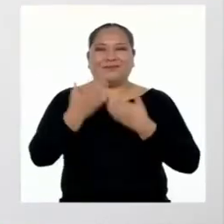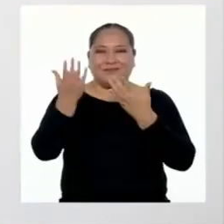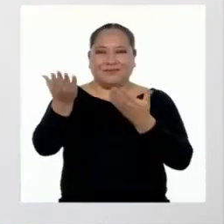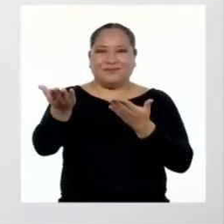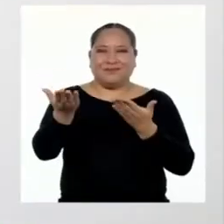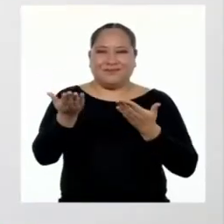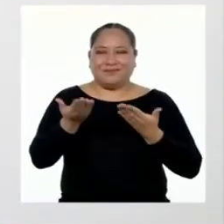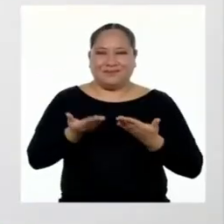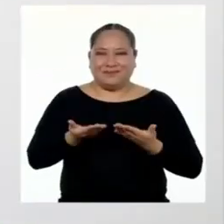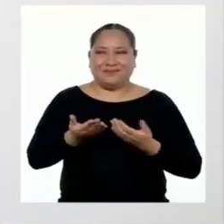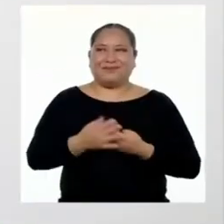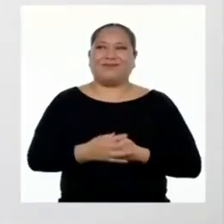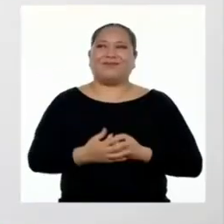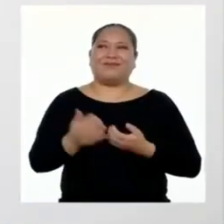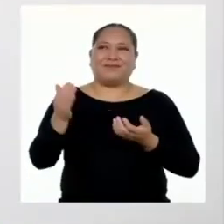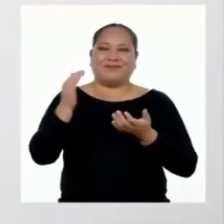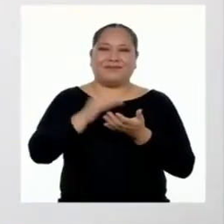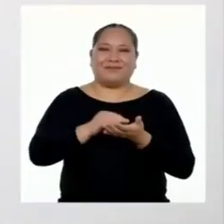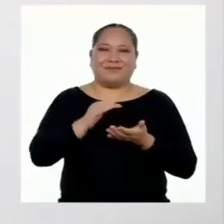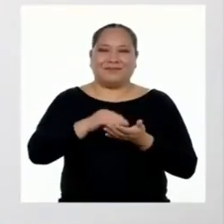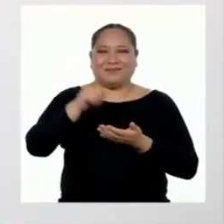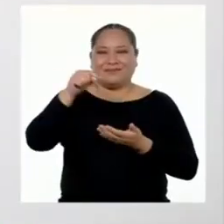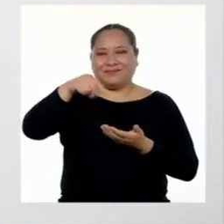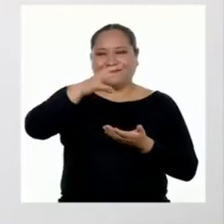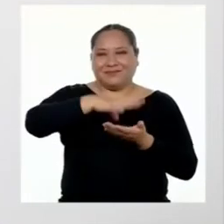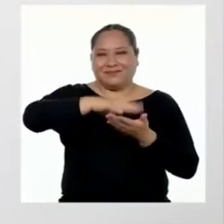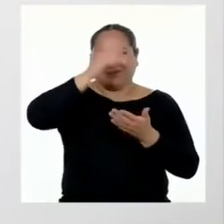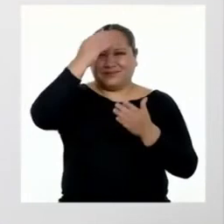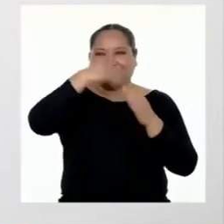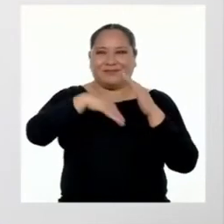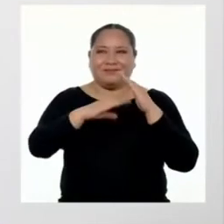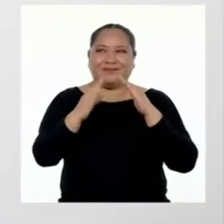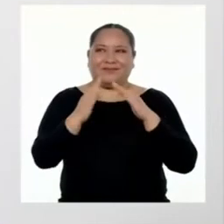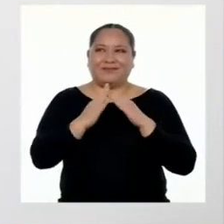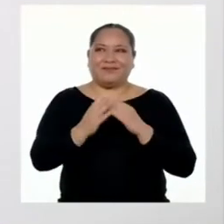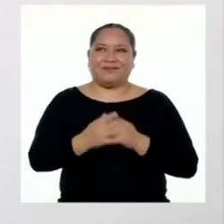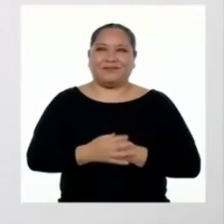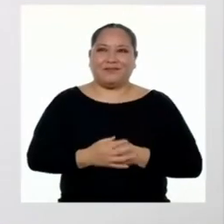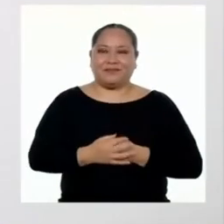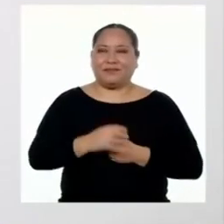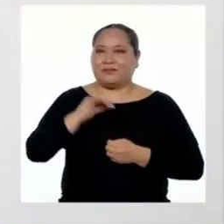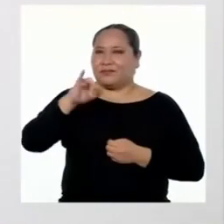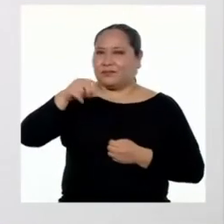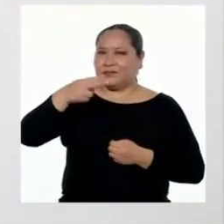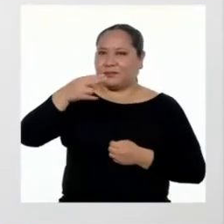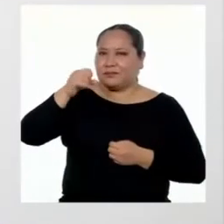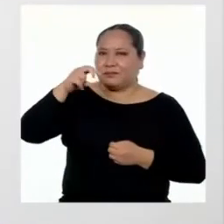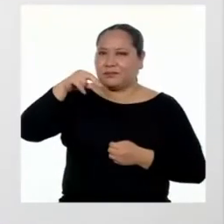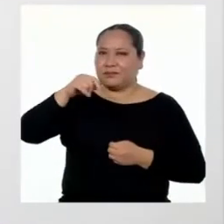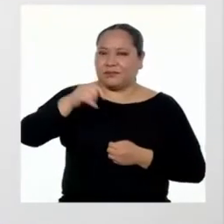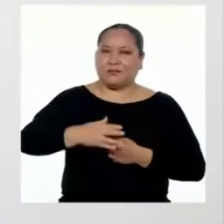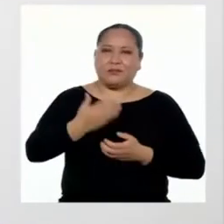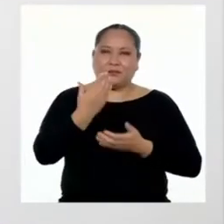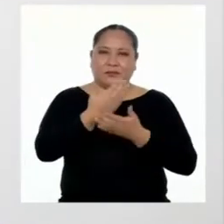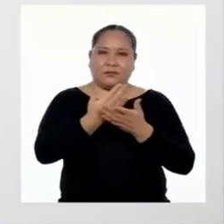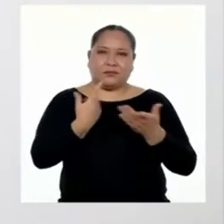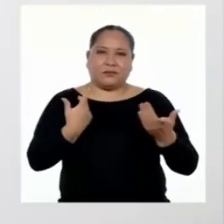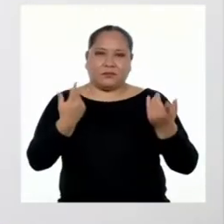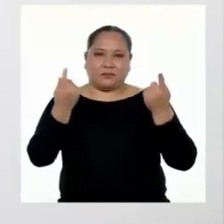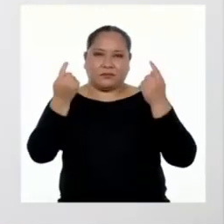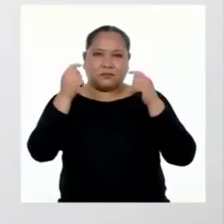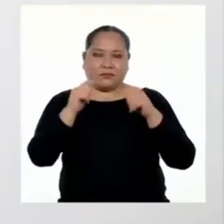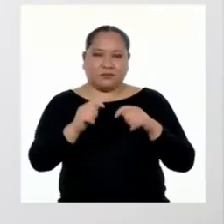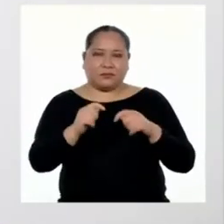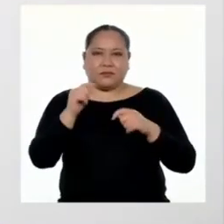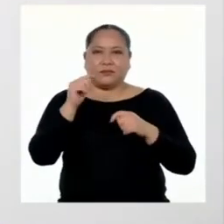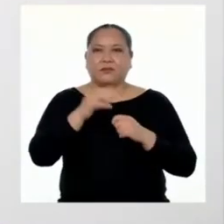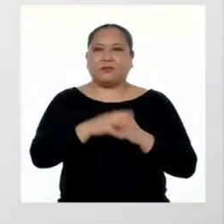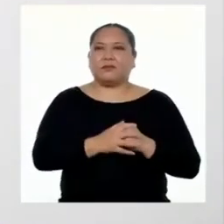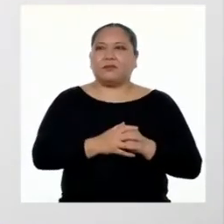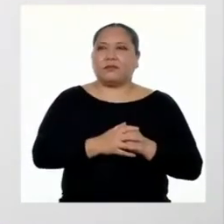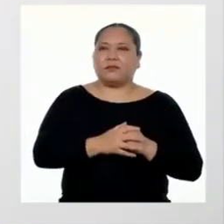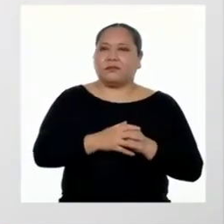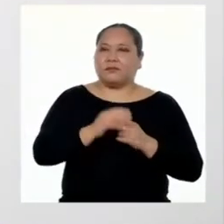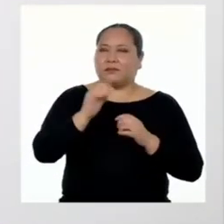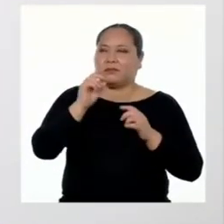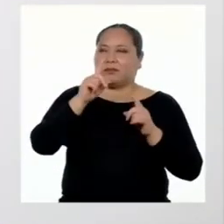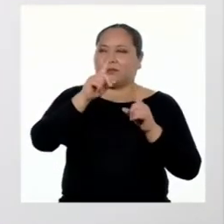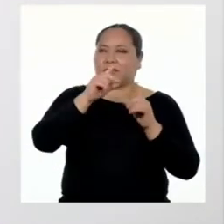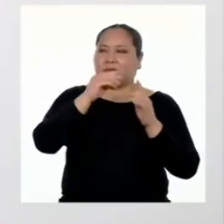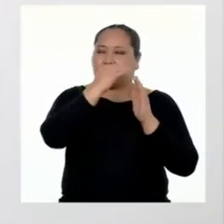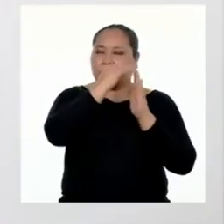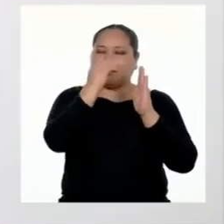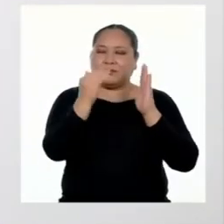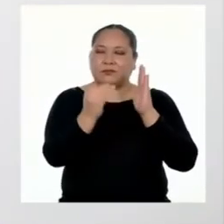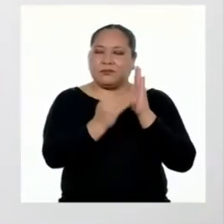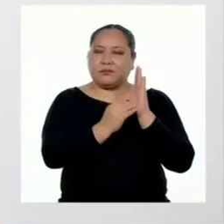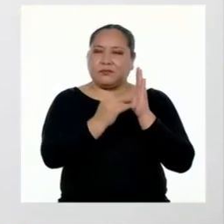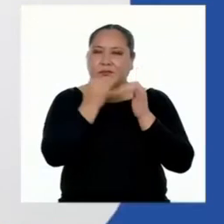Bienvenidos y bienvenidos de vuelta a Aprendo en Casa. Jonathan, antes del corte comercial, nos quedamos en la penúltima